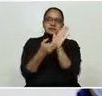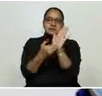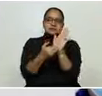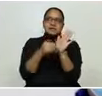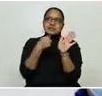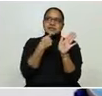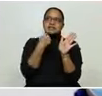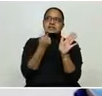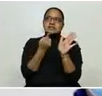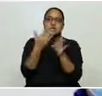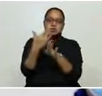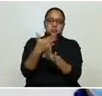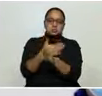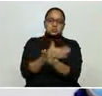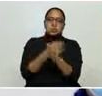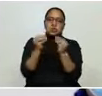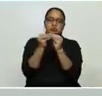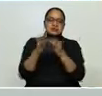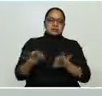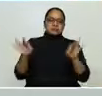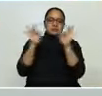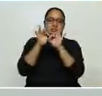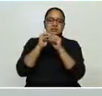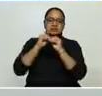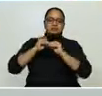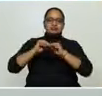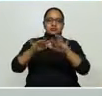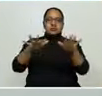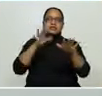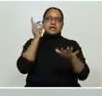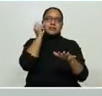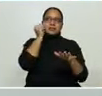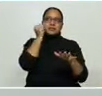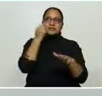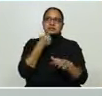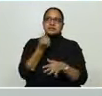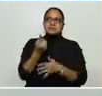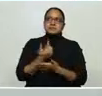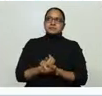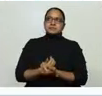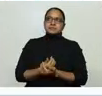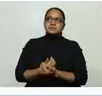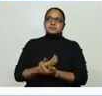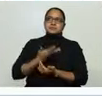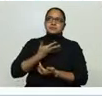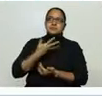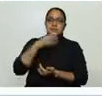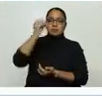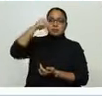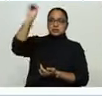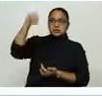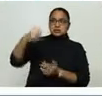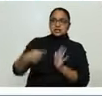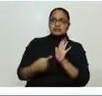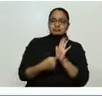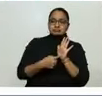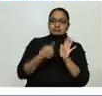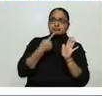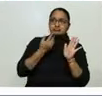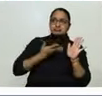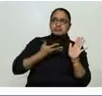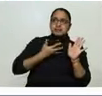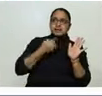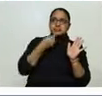ir priorizando por el número de pruebas que tenemos. Aquí tenemos el porcentaje de pruebas que hemos hecho por